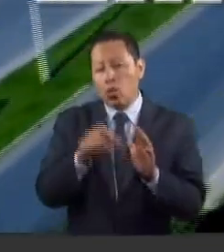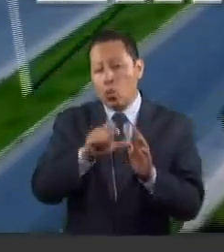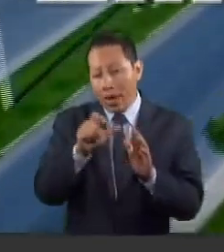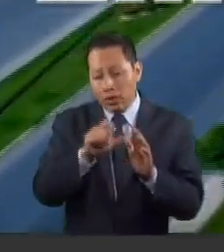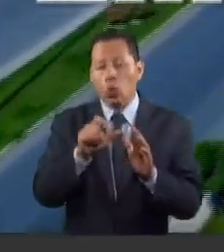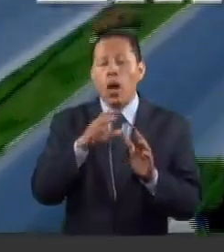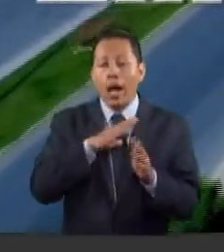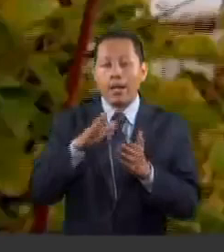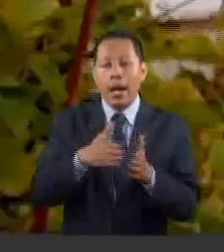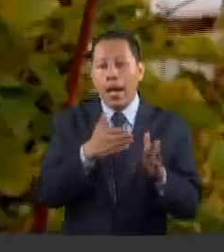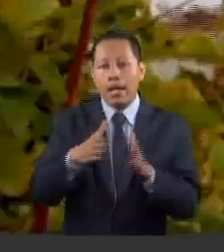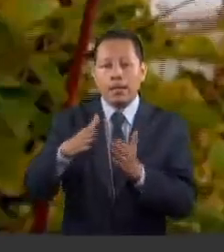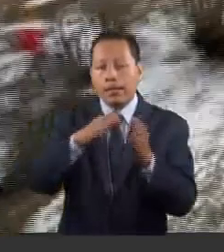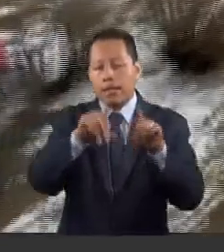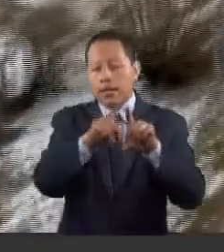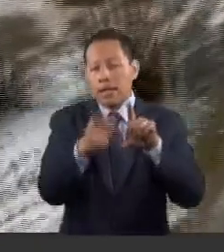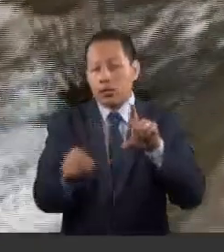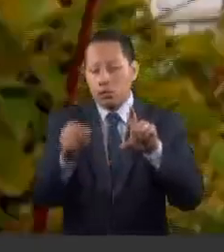territorio nacional.